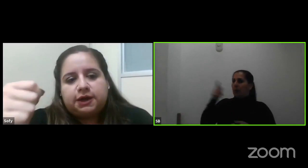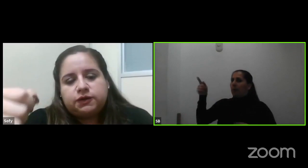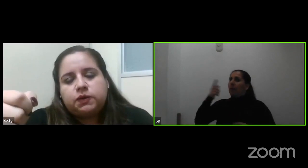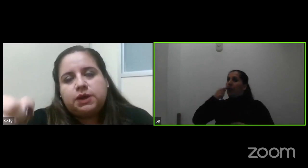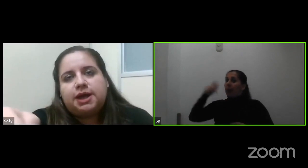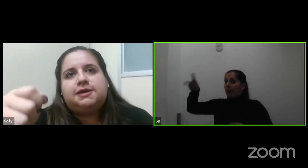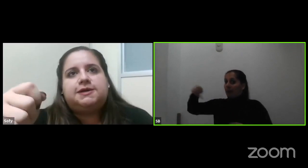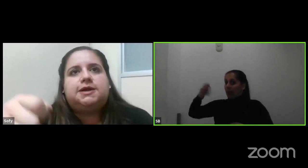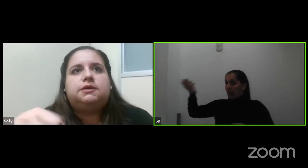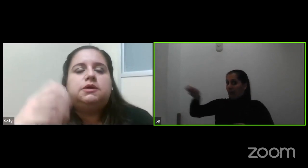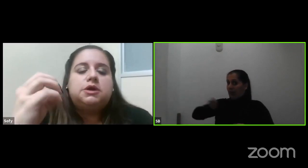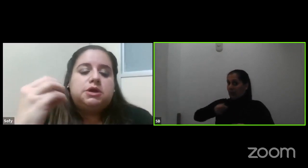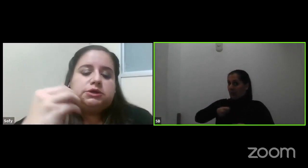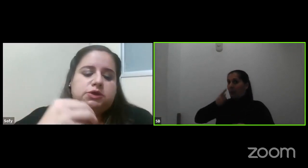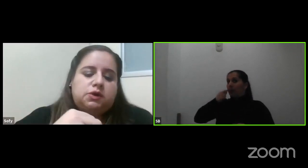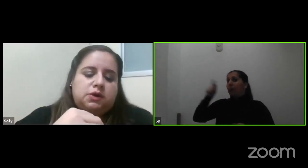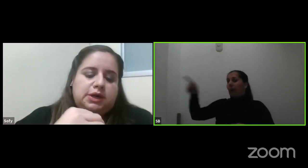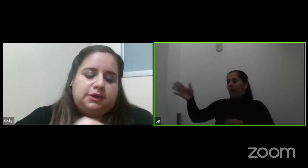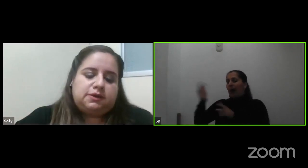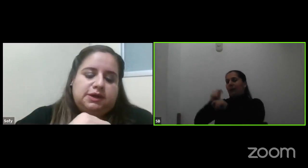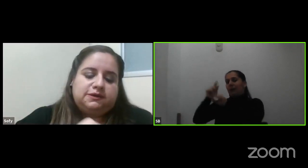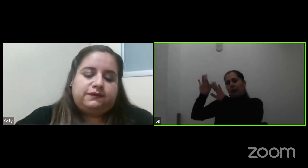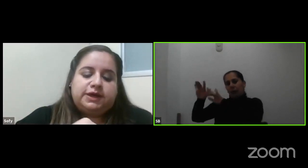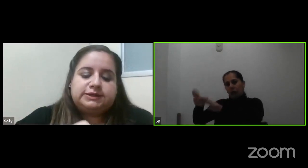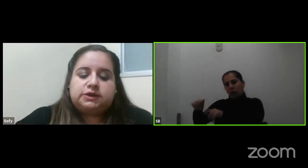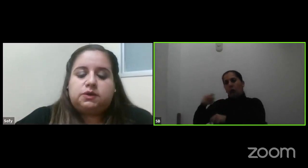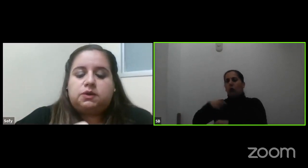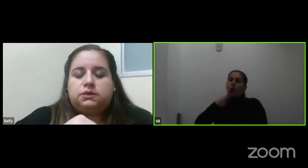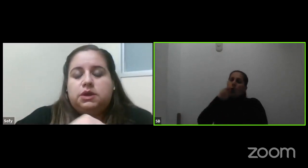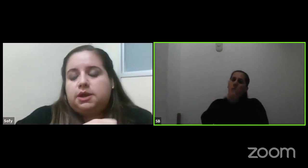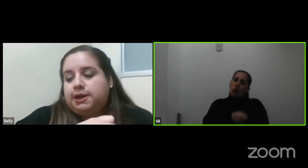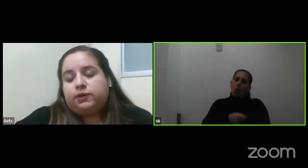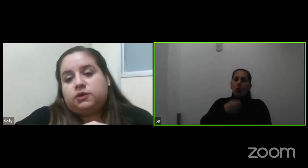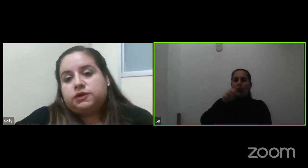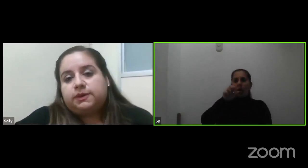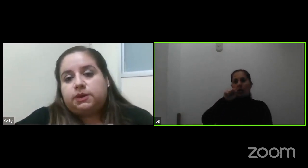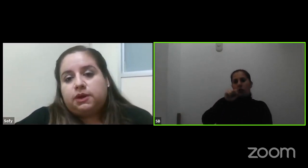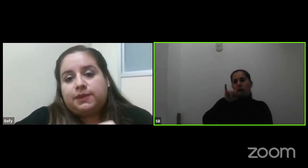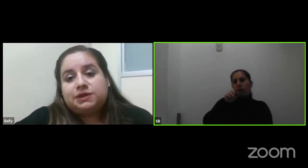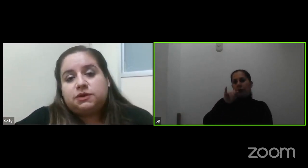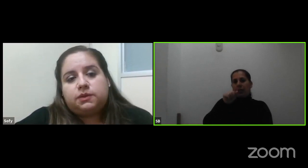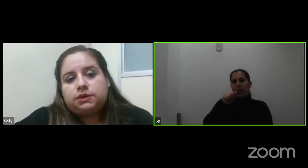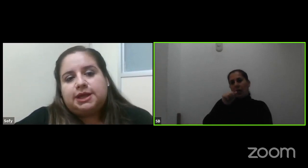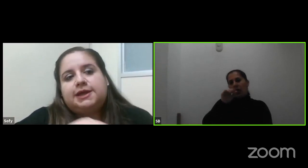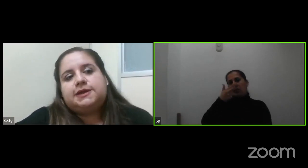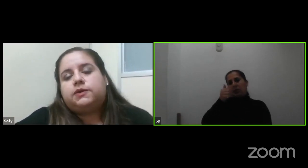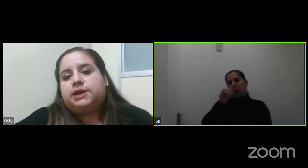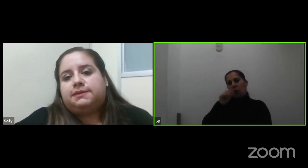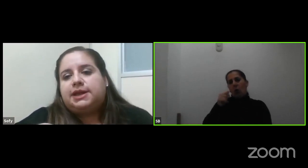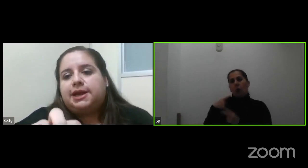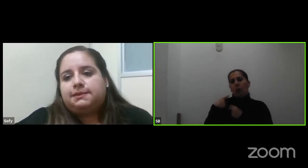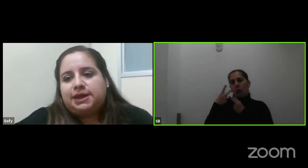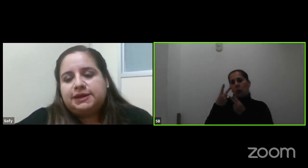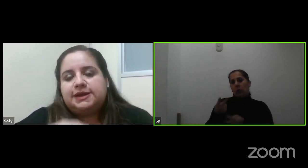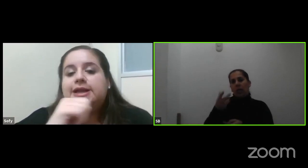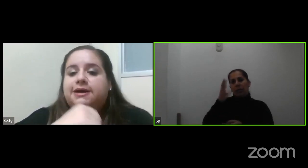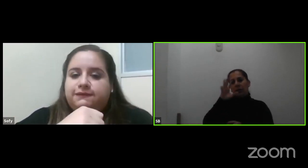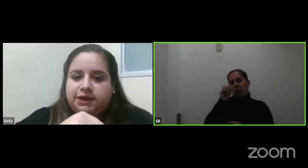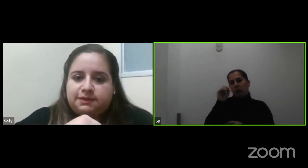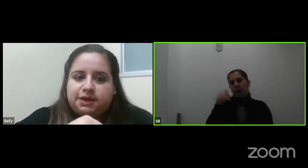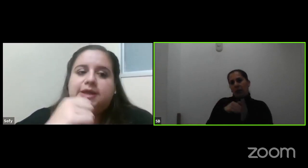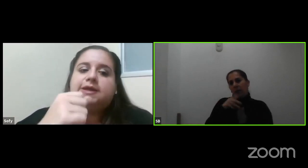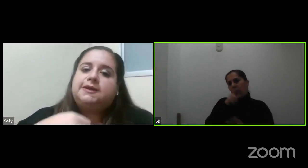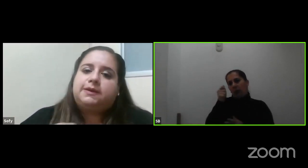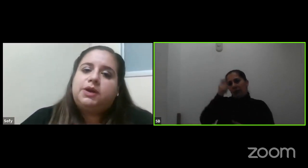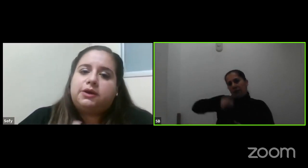hacer una declaración jurada diciendo yo le doy a Sofía Chacón por concepto de pensión voluntaria 50 mil al mes y